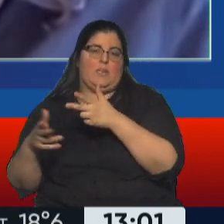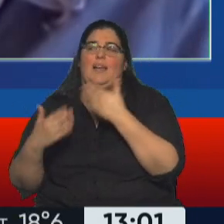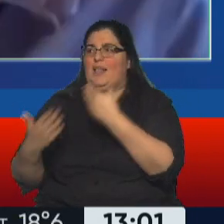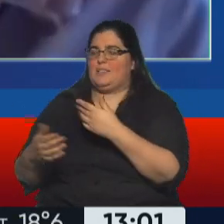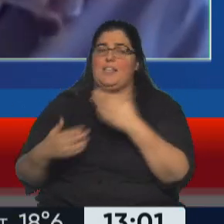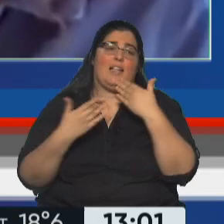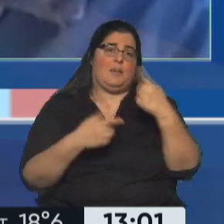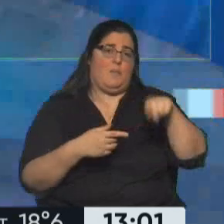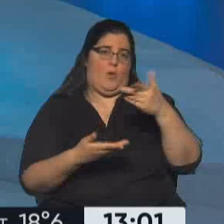ustedes por la invitación. Gracias. Gracias.